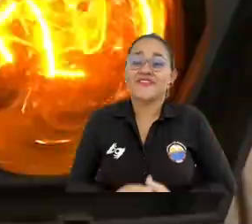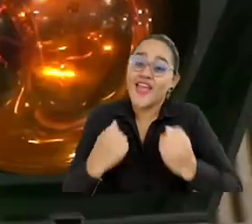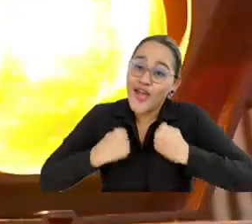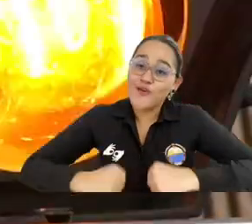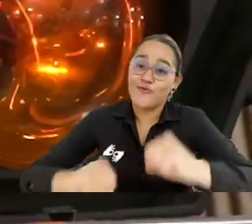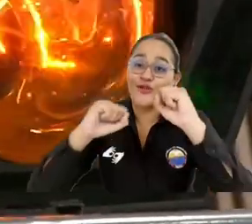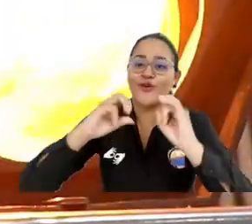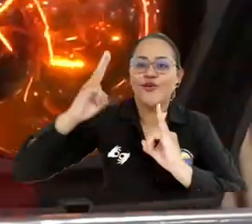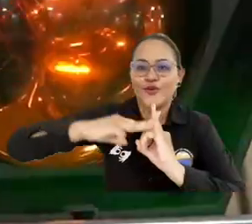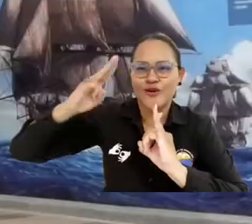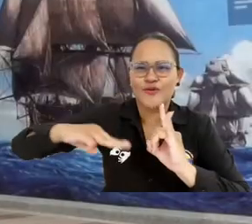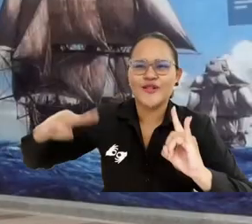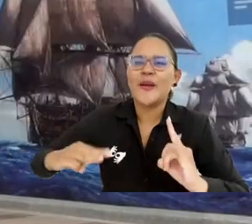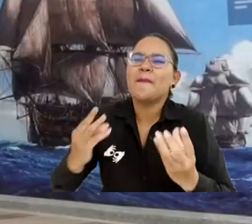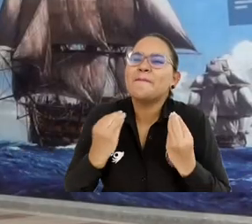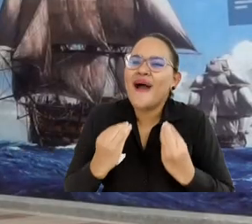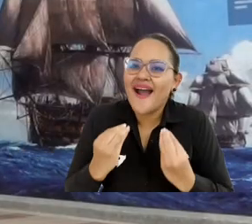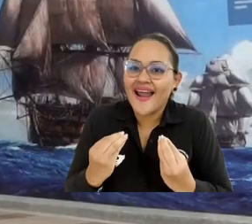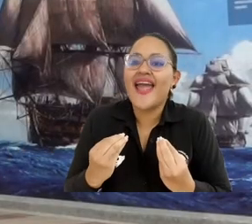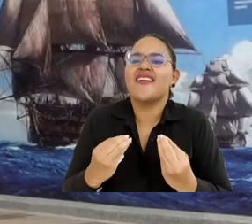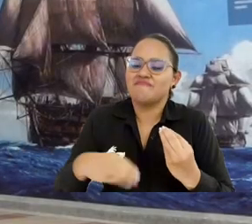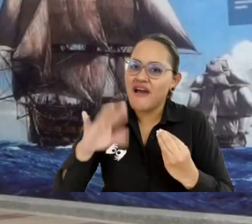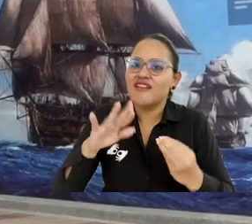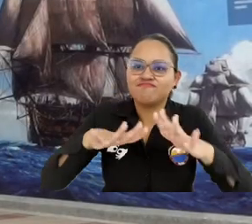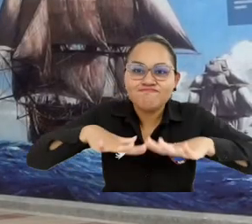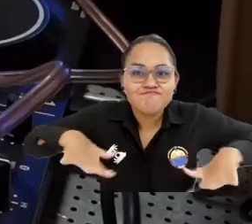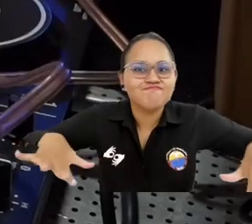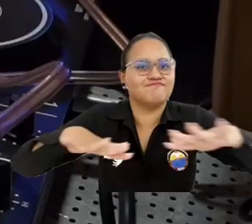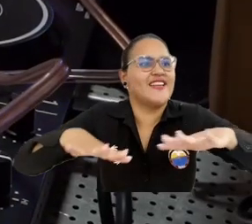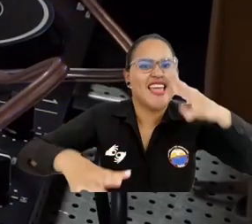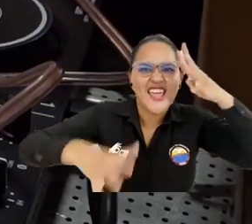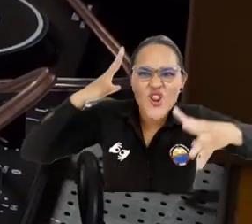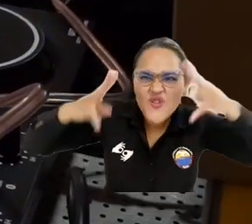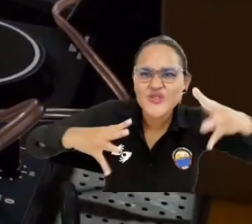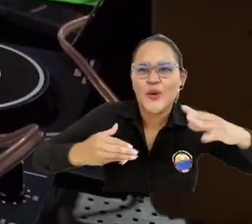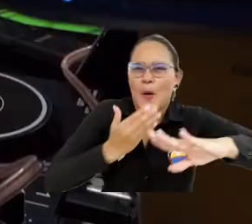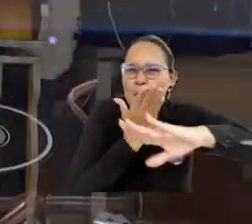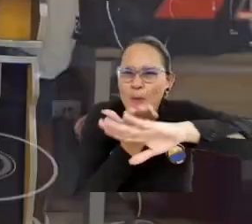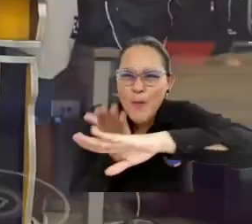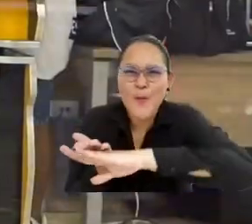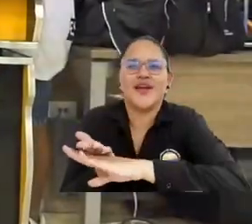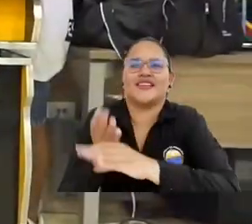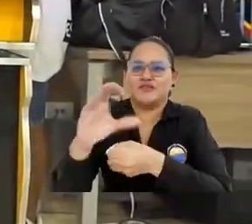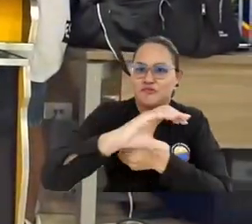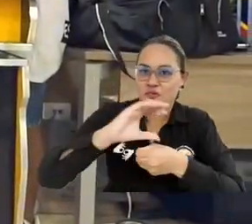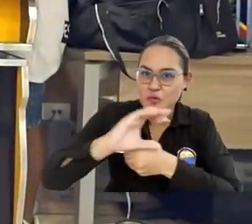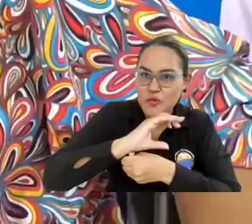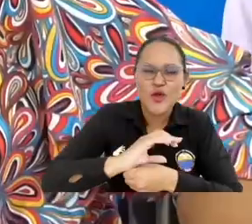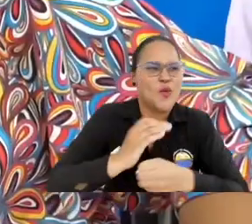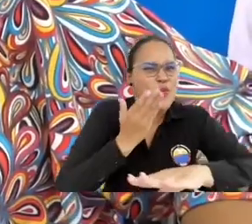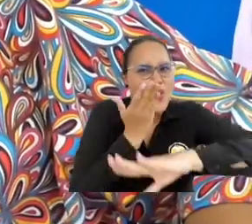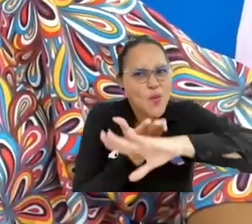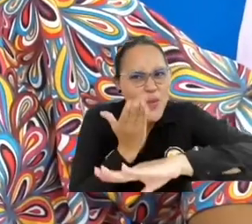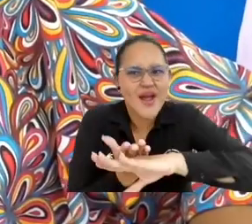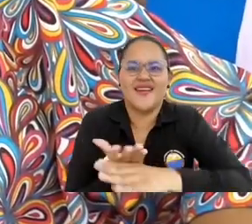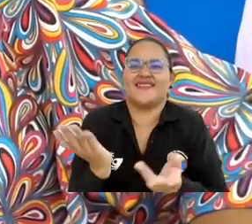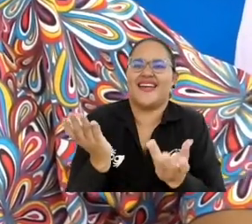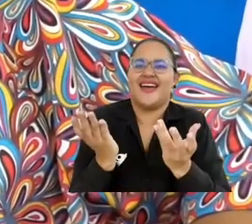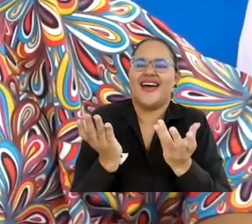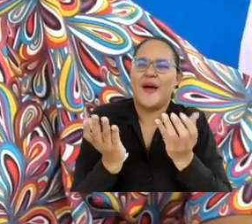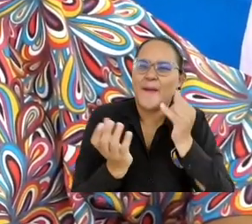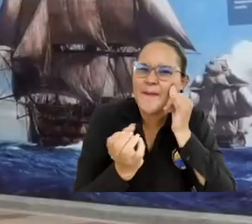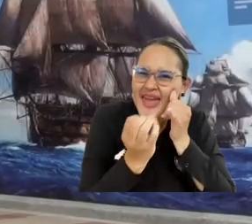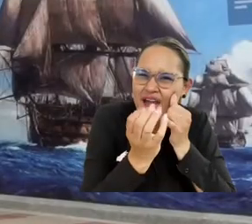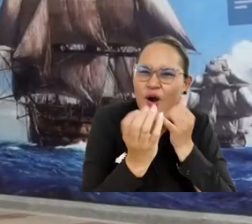Un esfuerzo de la Universidad de Magdalena para contar nuevos espacios de innovación, propuestas a la ciudad, propuestas a la